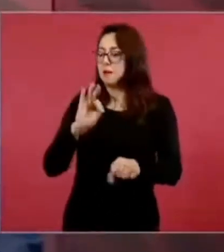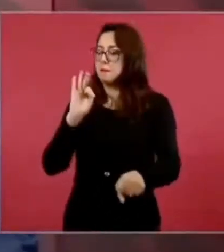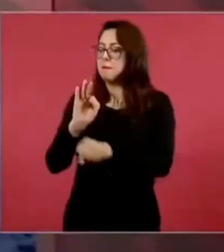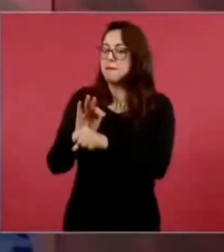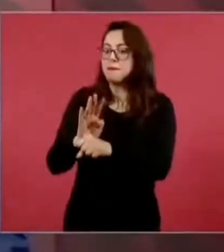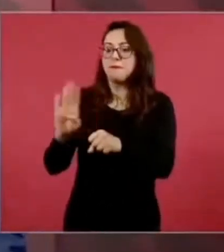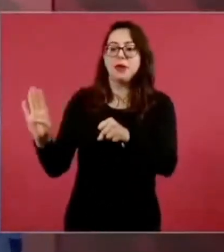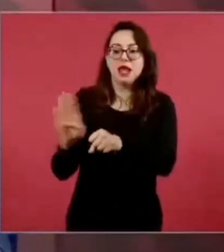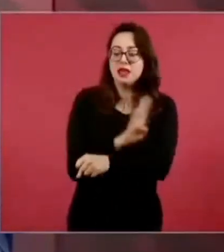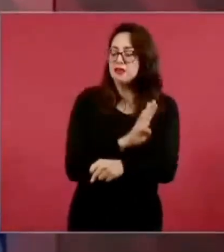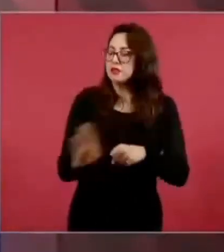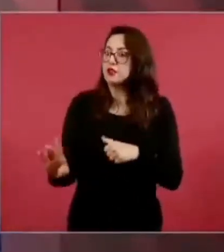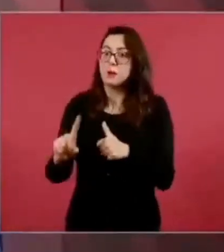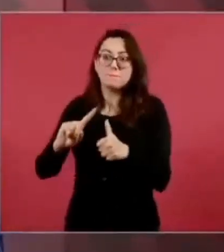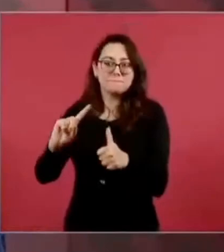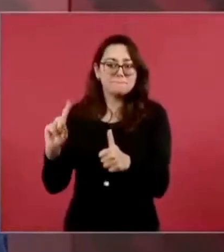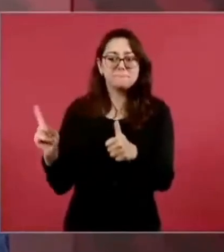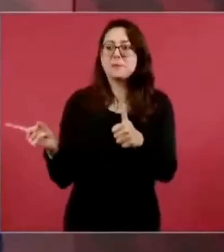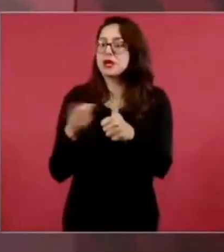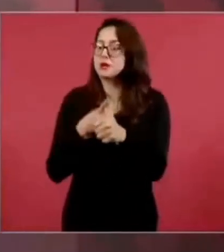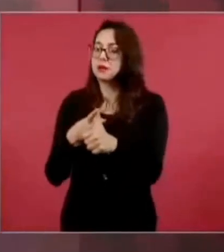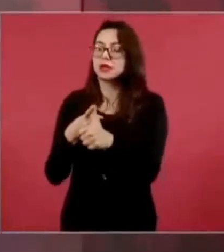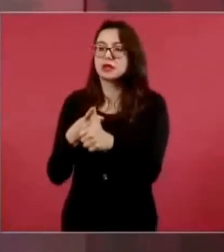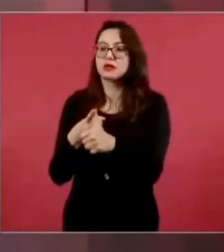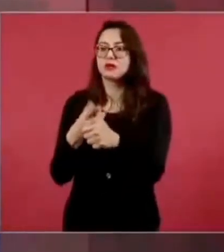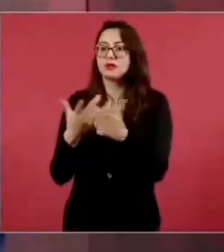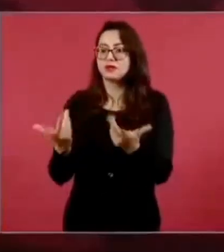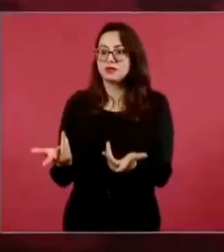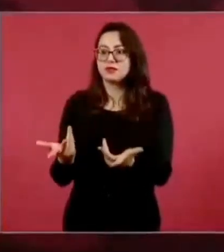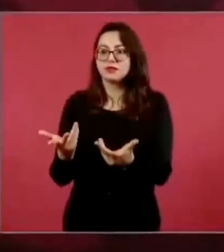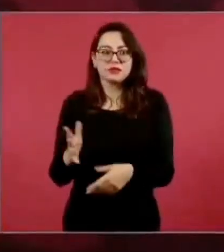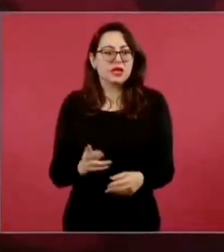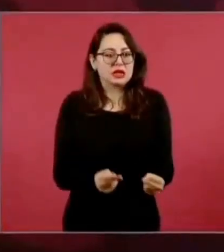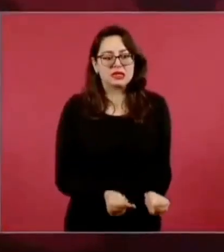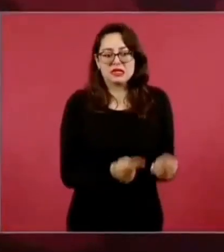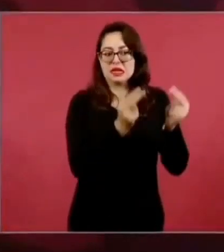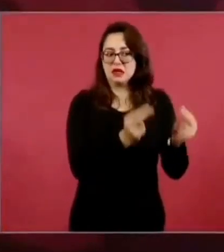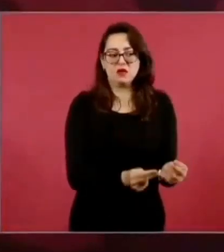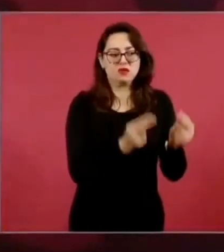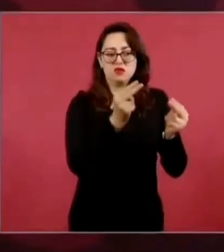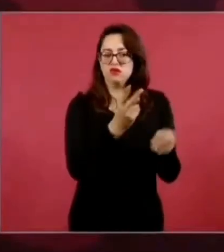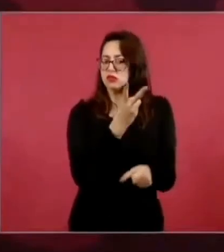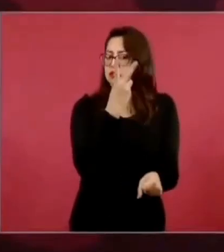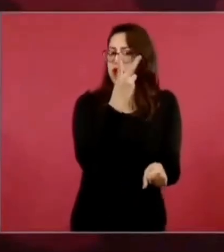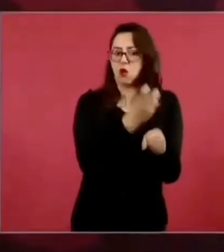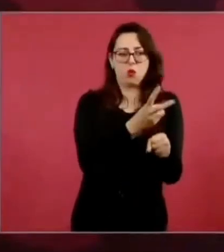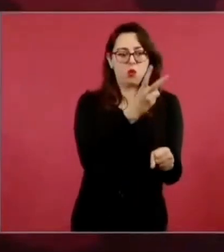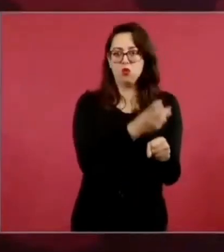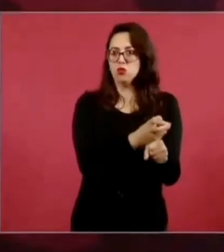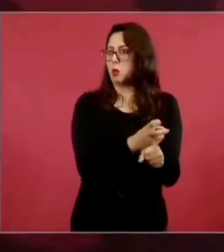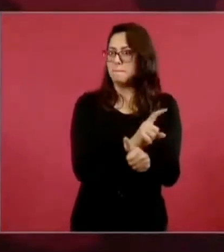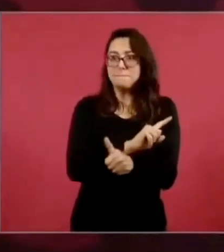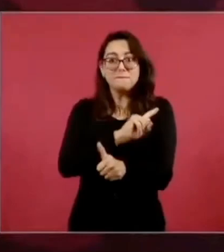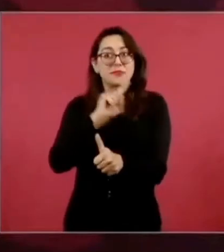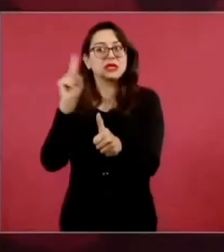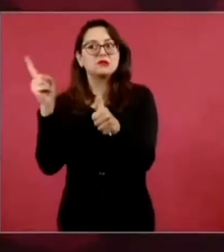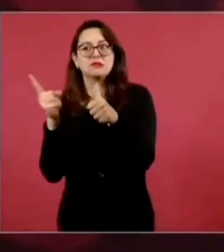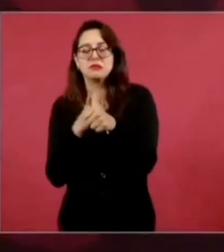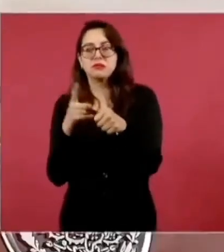el lucro cada vez que se busca